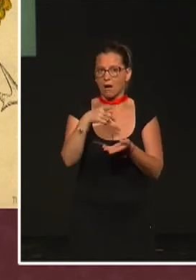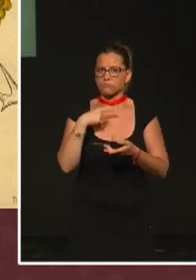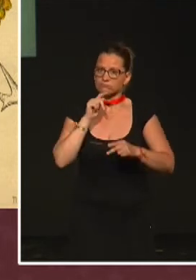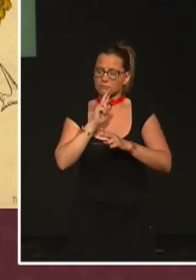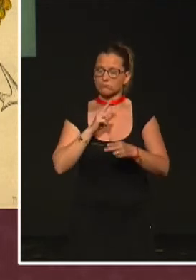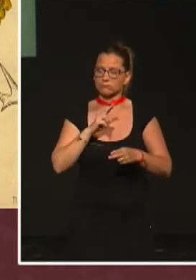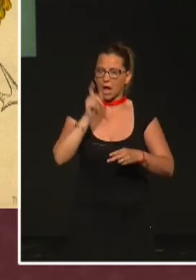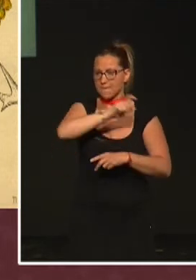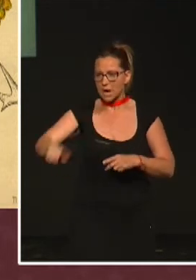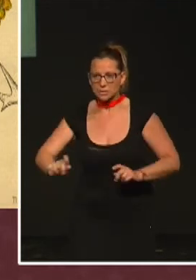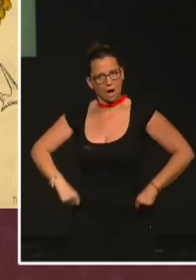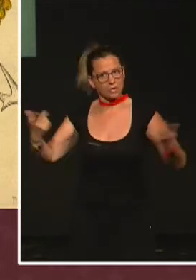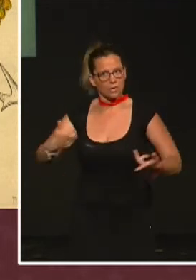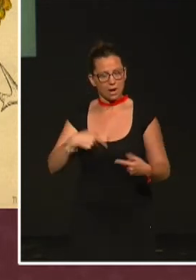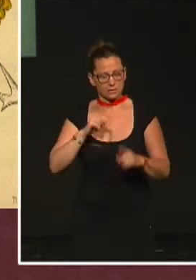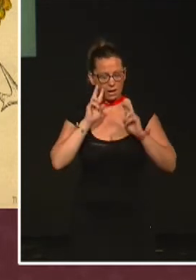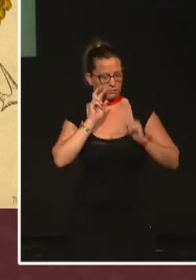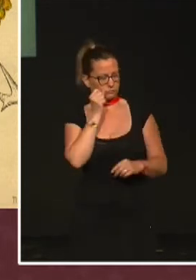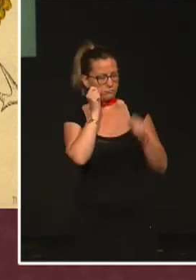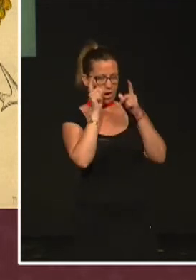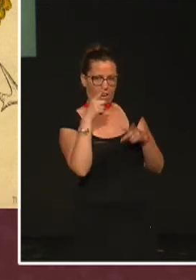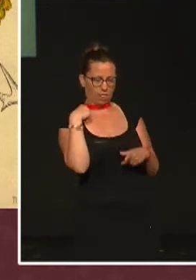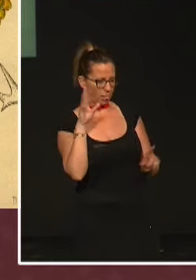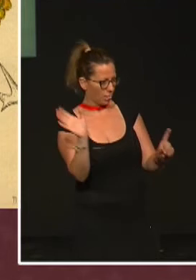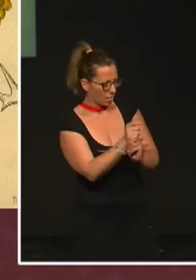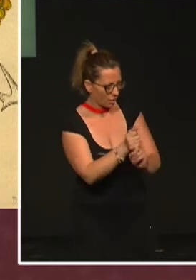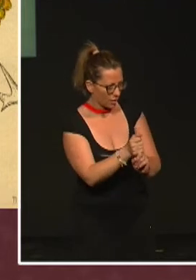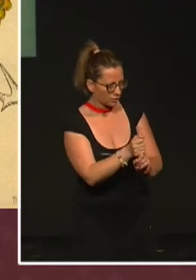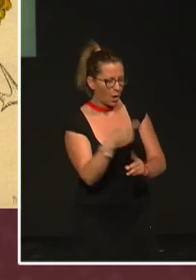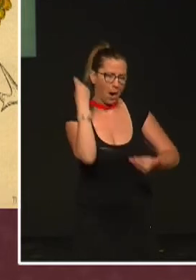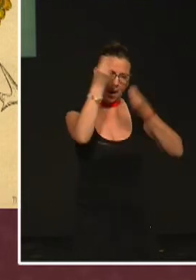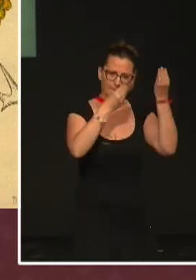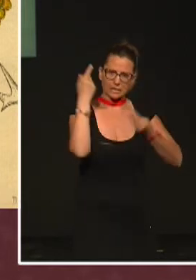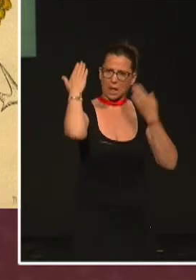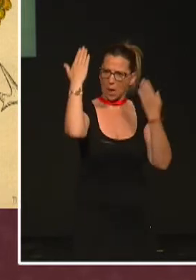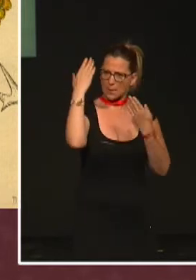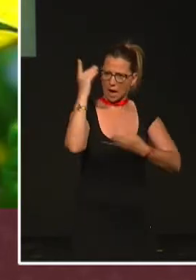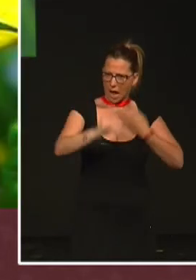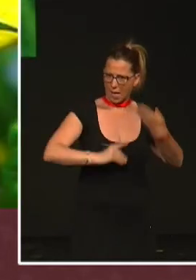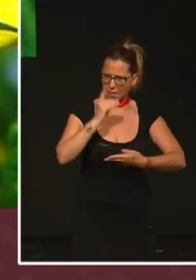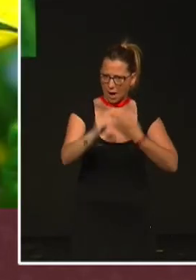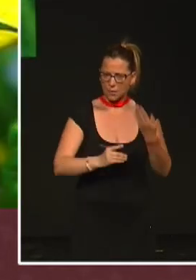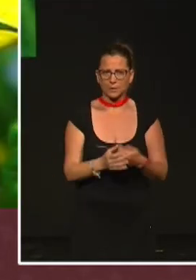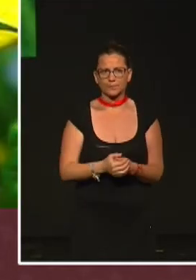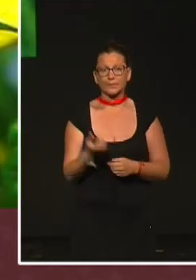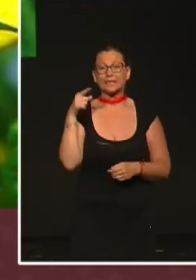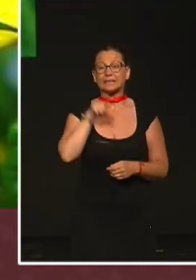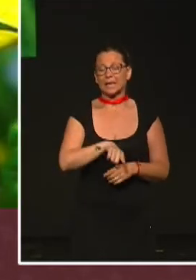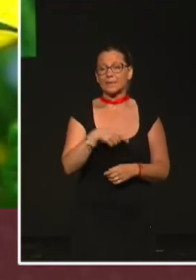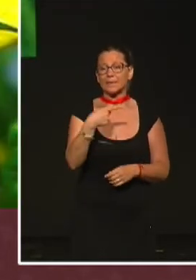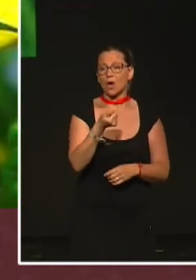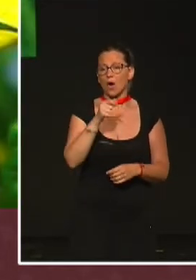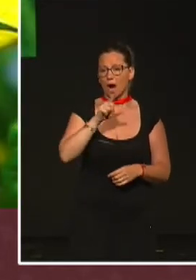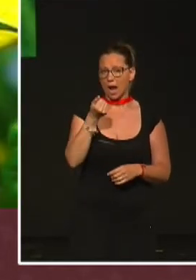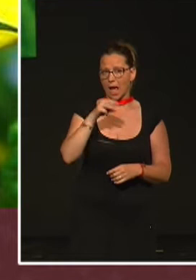descubierto han pensado que era muy apropiado homenajear a Darwin con estos ejemplares que viven allí, en las Galápagos. También de allí, de las Galápagos, es esta